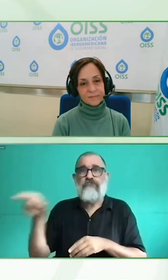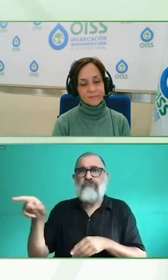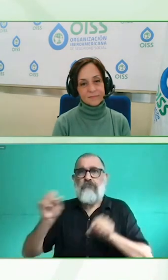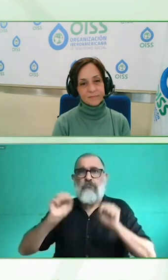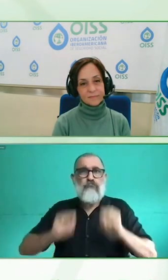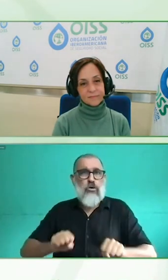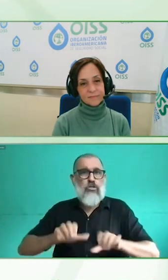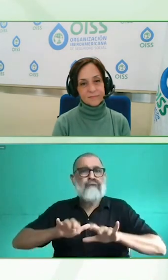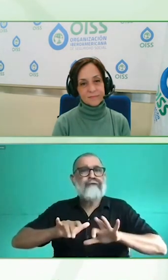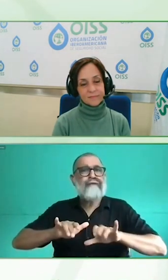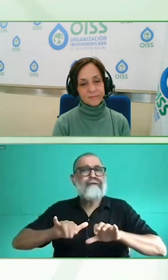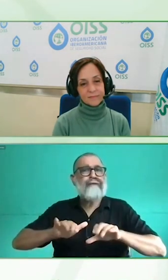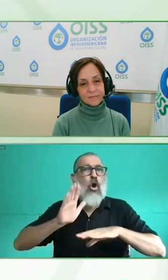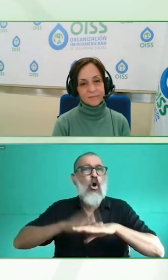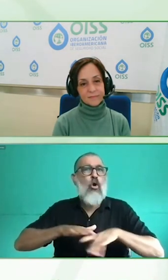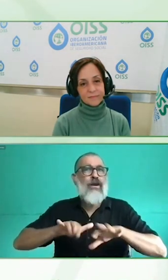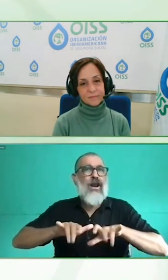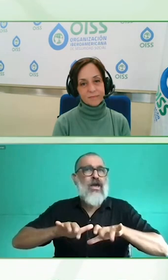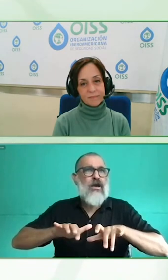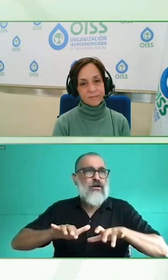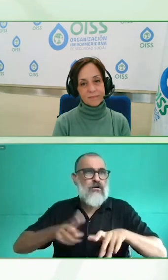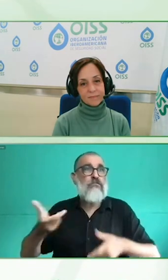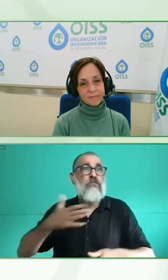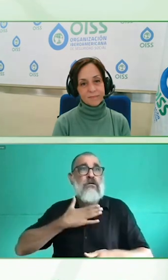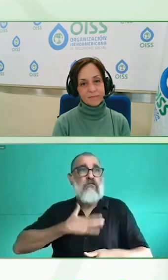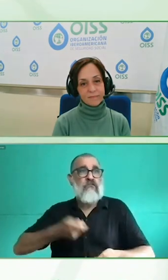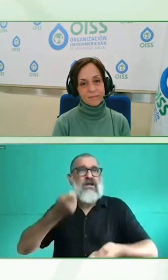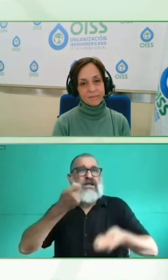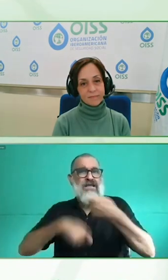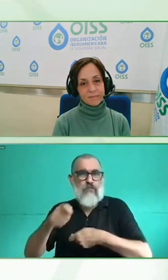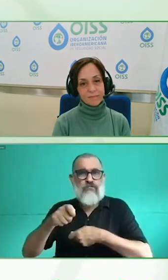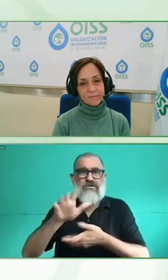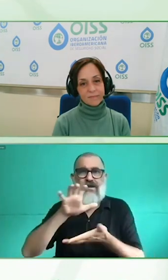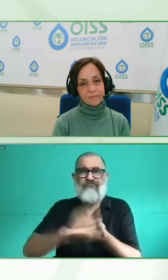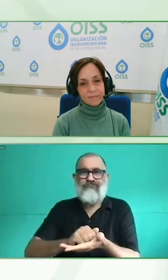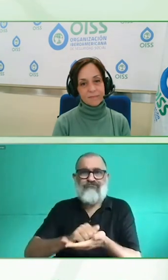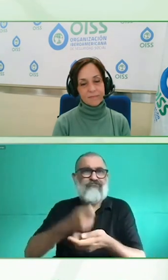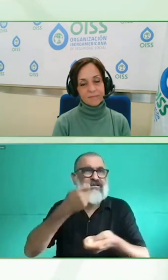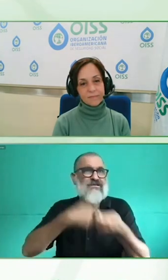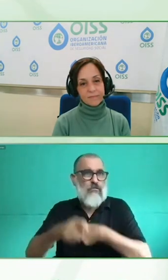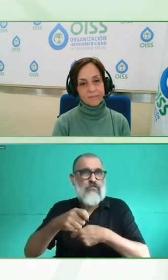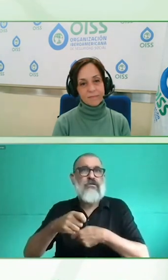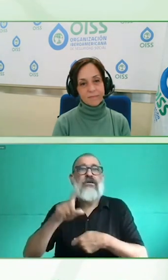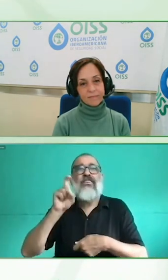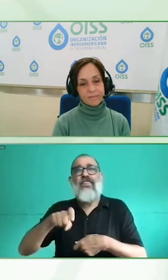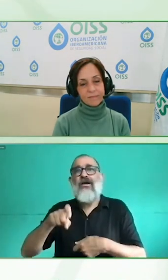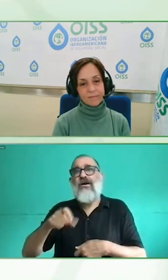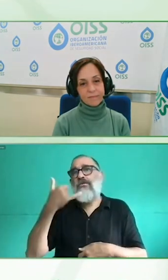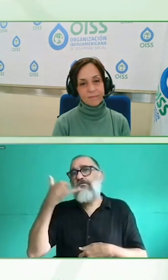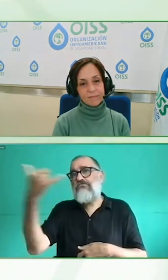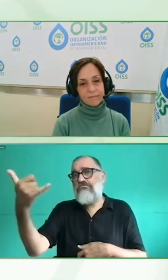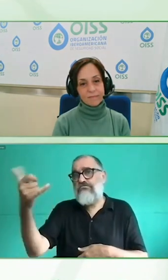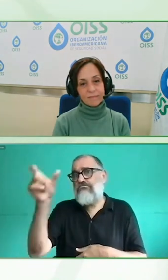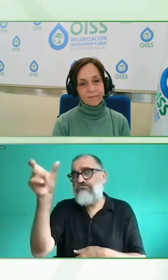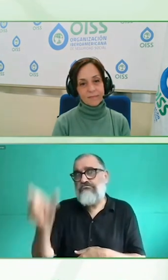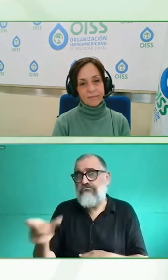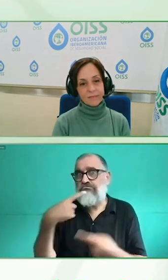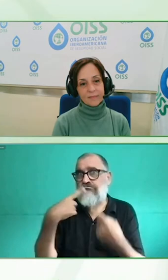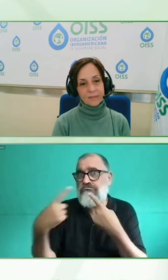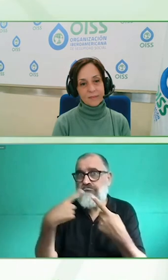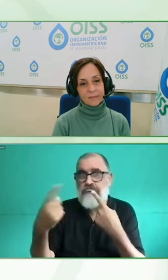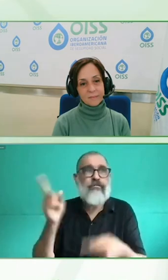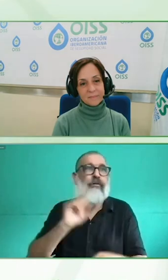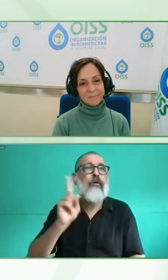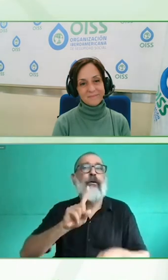por chat. Entonces ahí mejorar la experiencia, no solamente de consumidores sordos, sino también de un montón de millennials que no quieren hablar por teléfono.